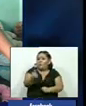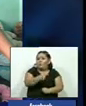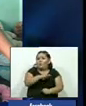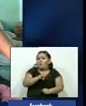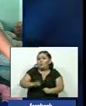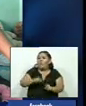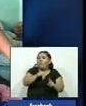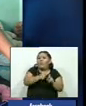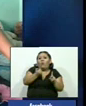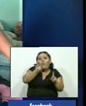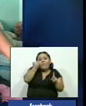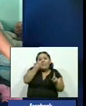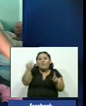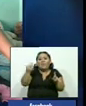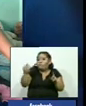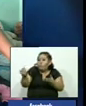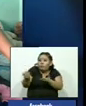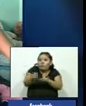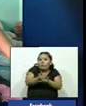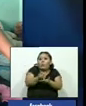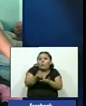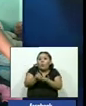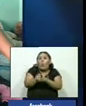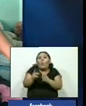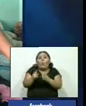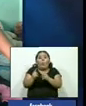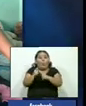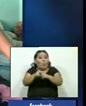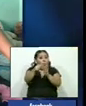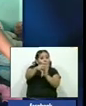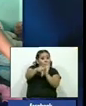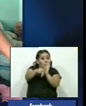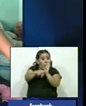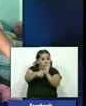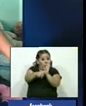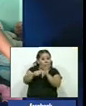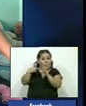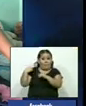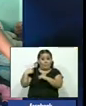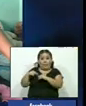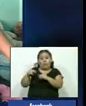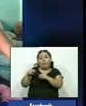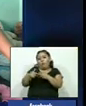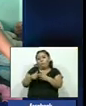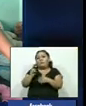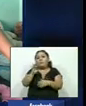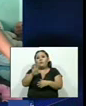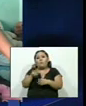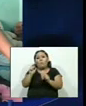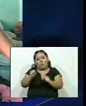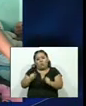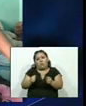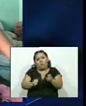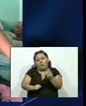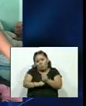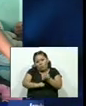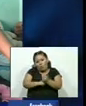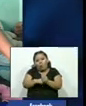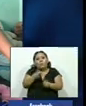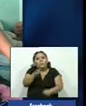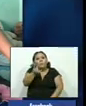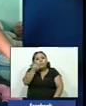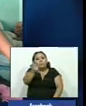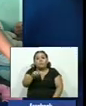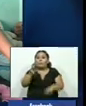el joven necesita reunir fondos para un trasplante de médula si usted desea ayudar económicamente a este joven puede comunicarse al